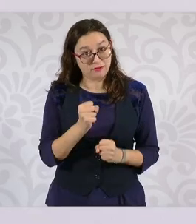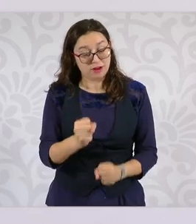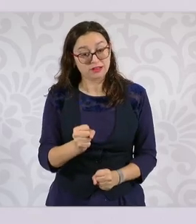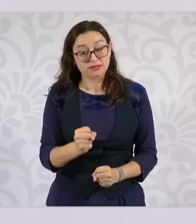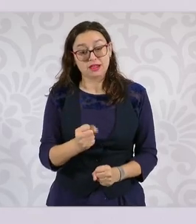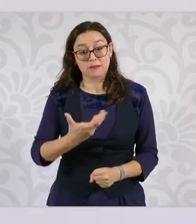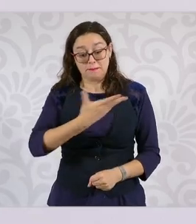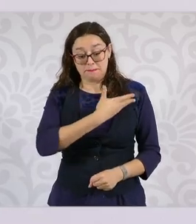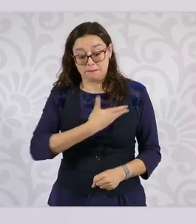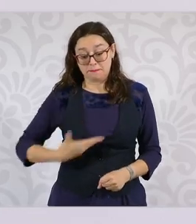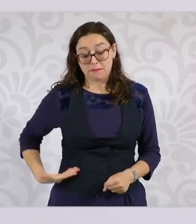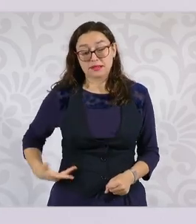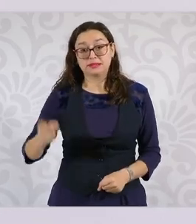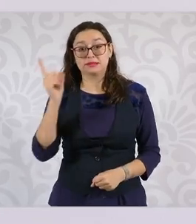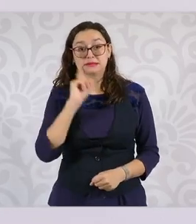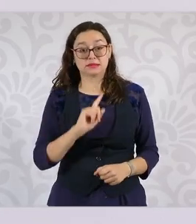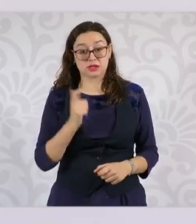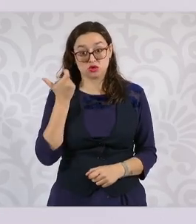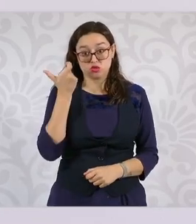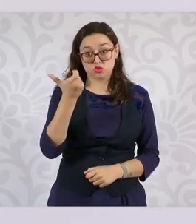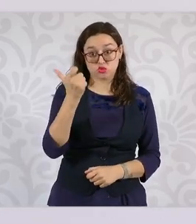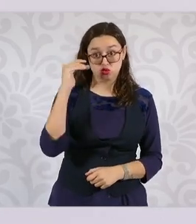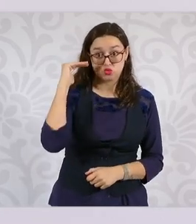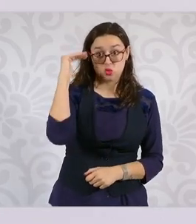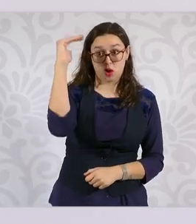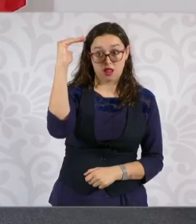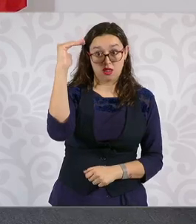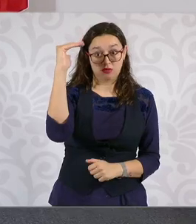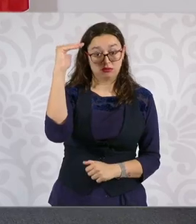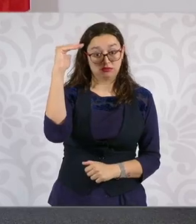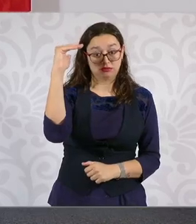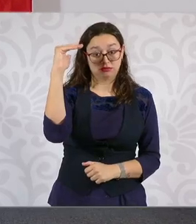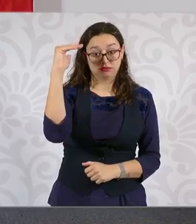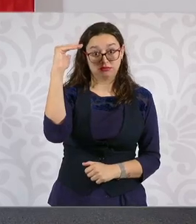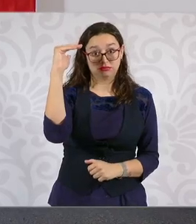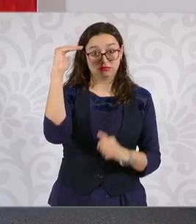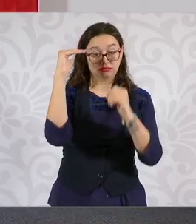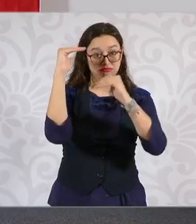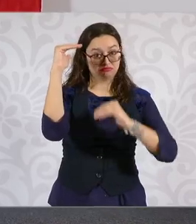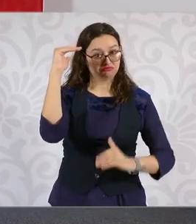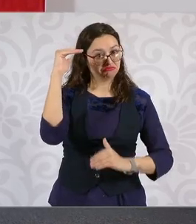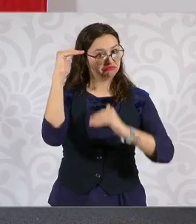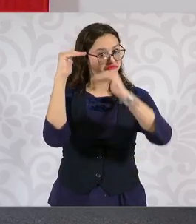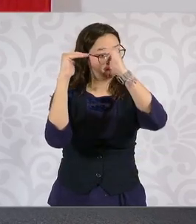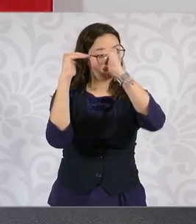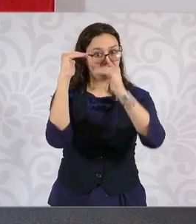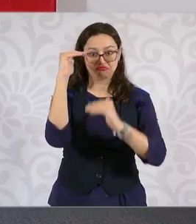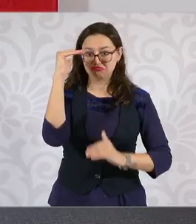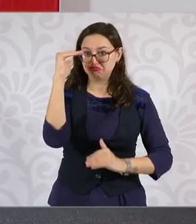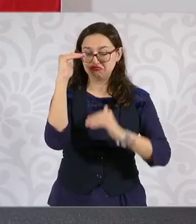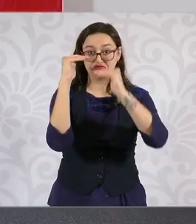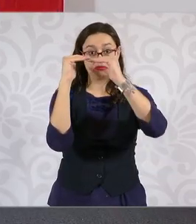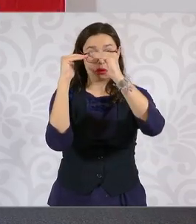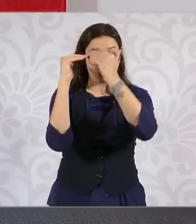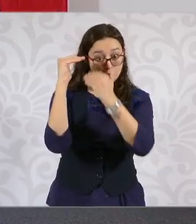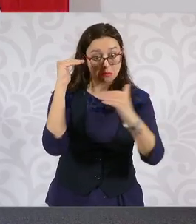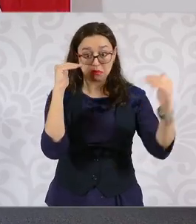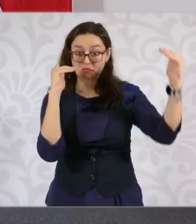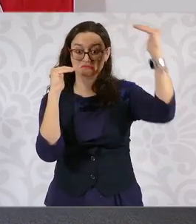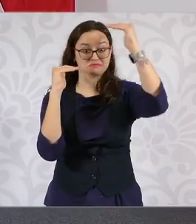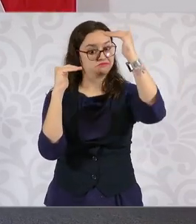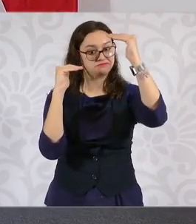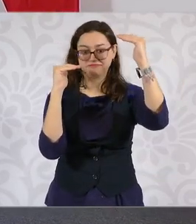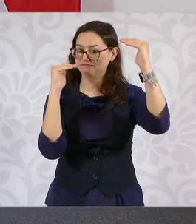Entonces, la reforma está en la Cámara de Diputados, tiene que